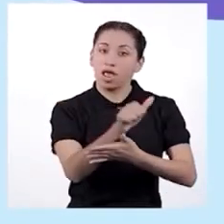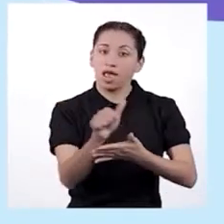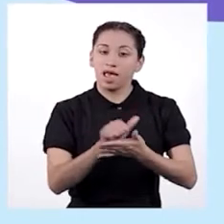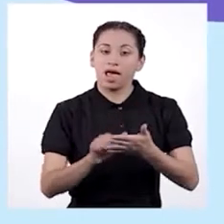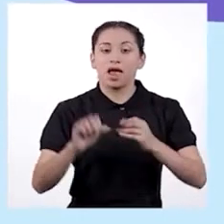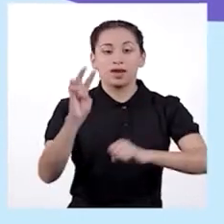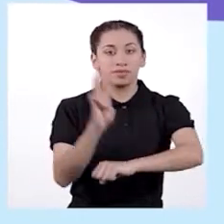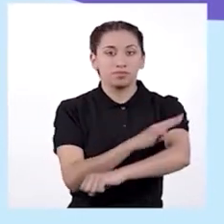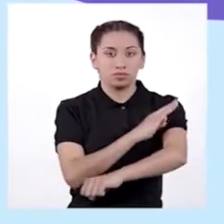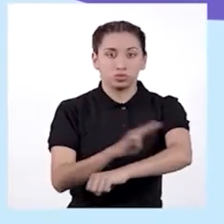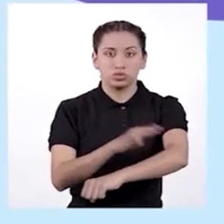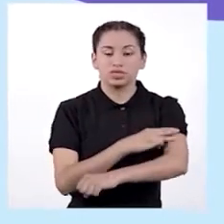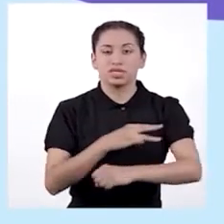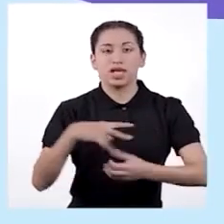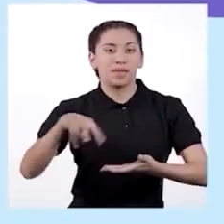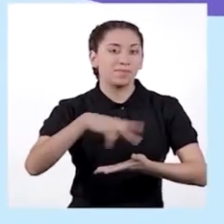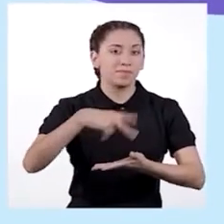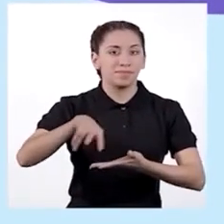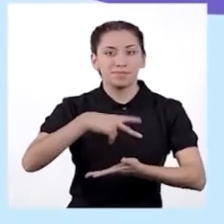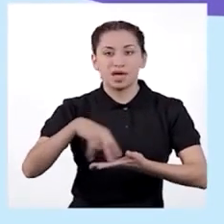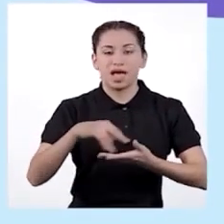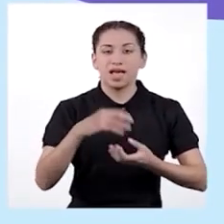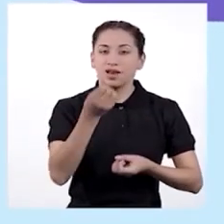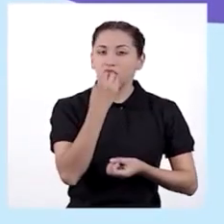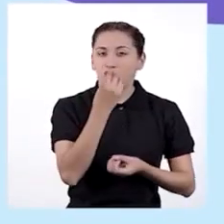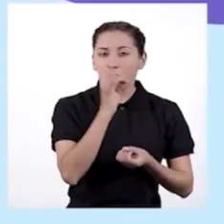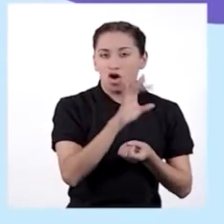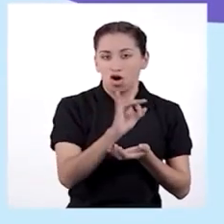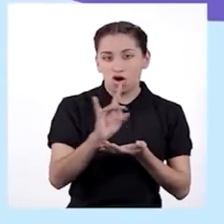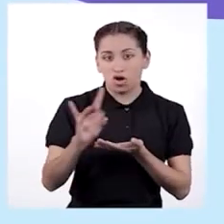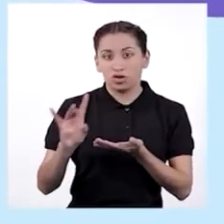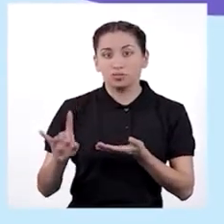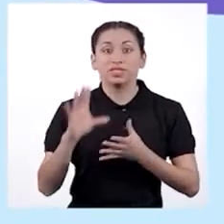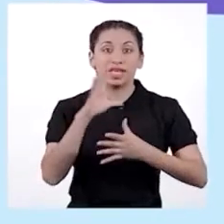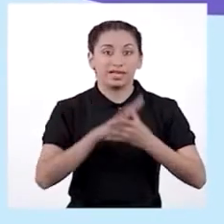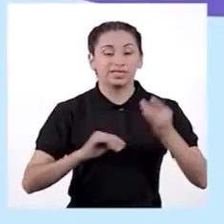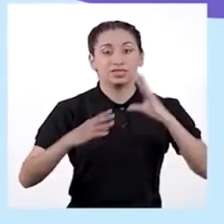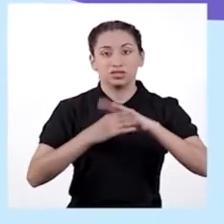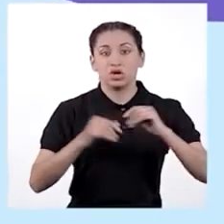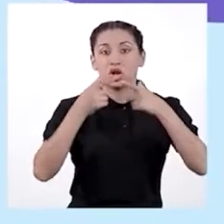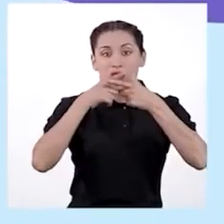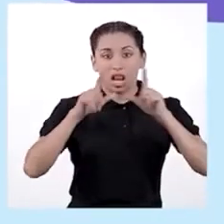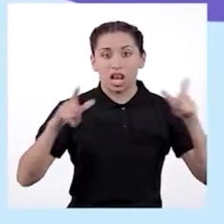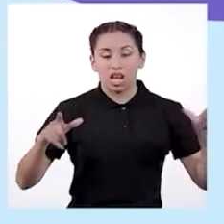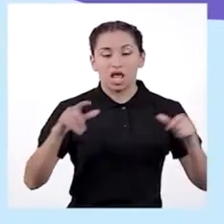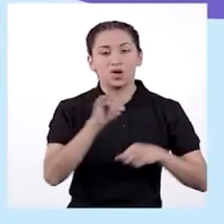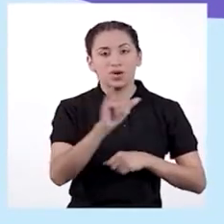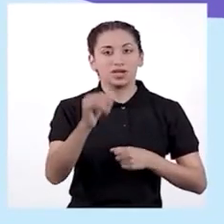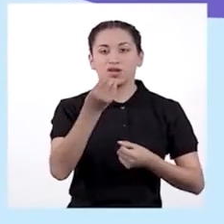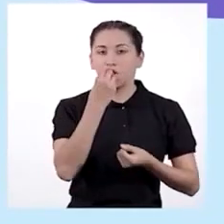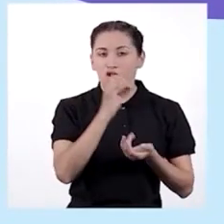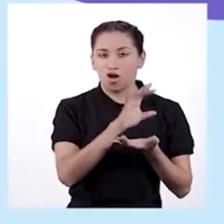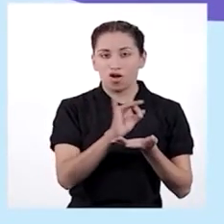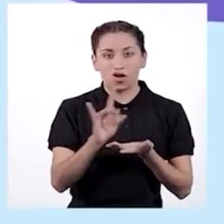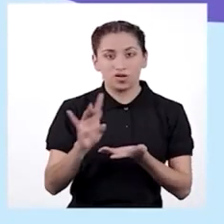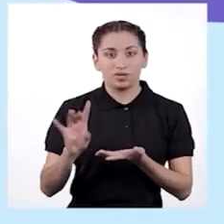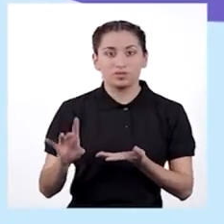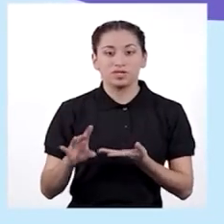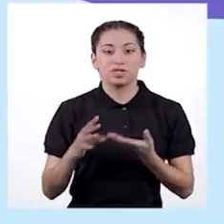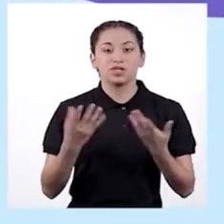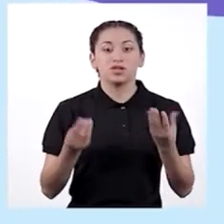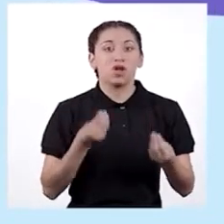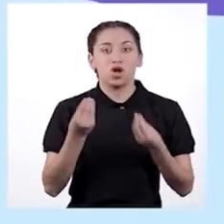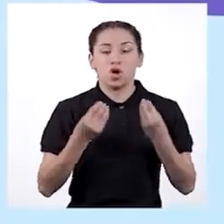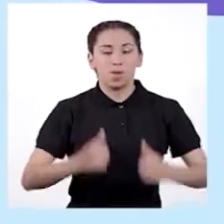arte y música. Danza y gastronomía. Historia, lengua y gastronomía.